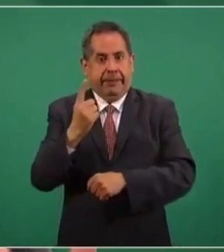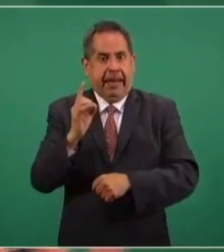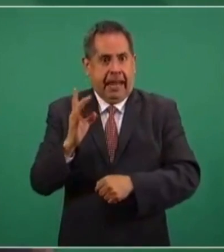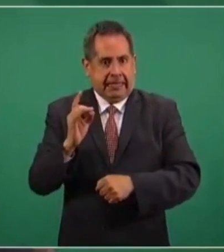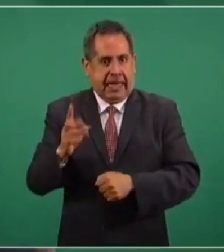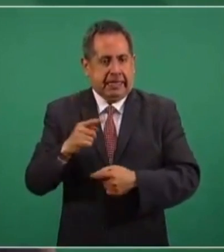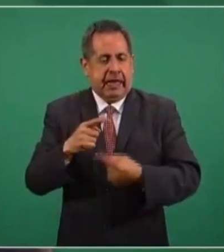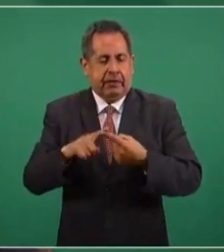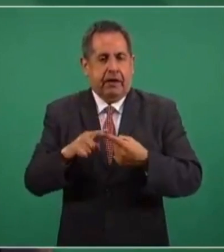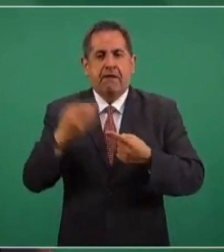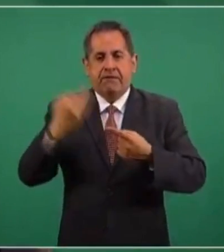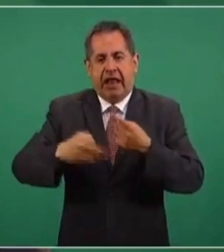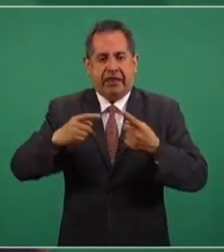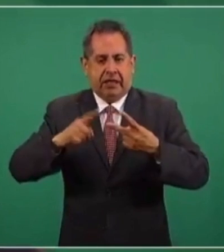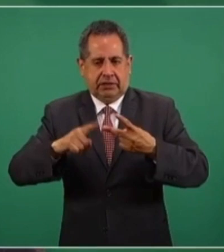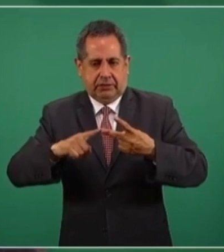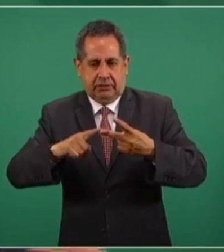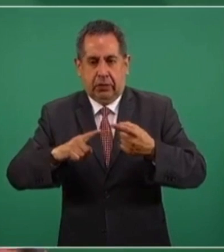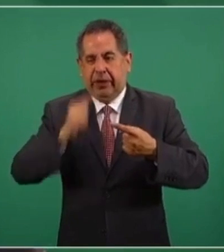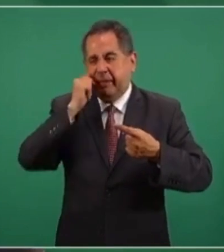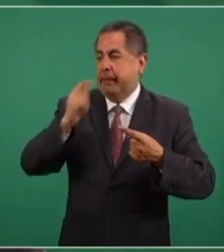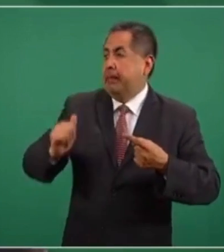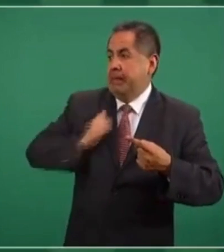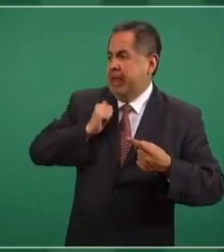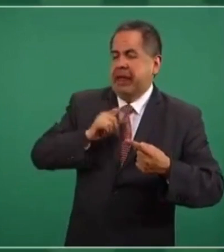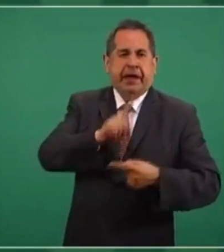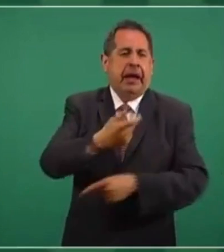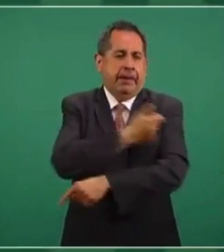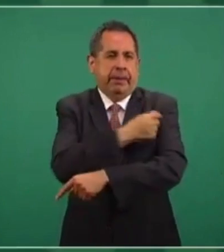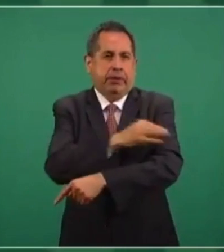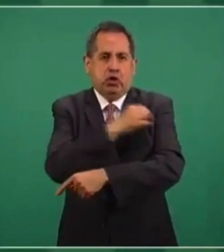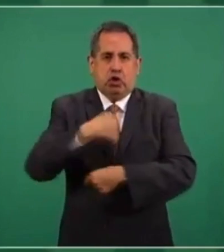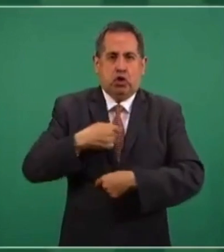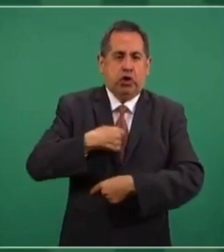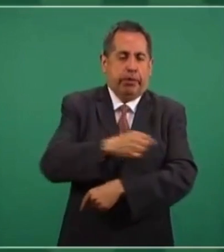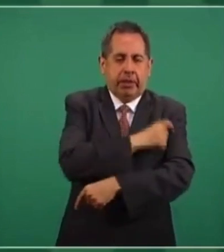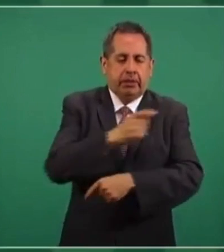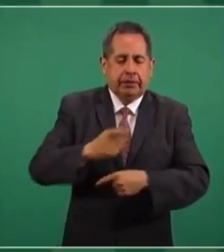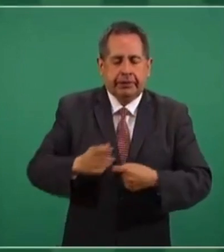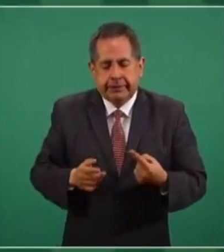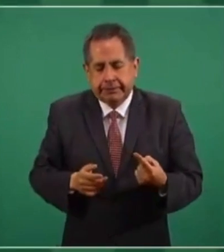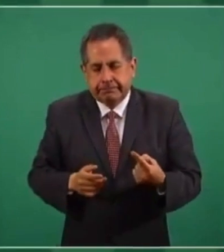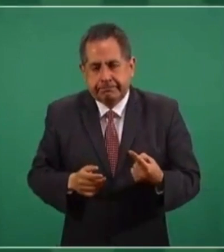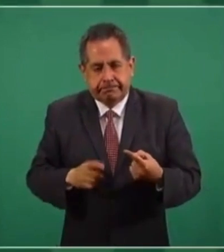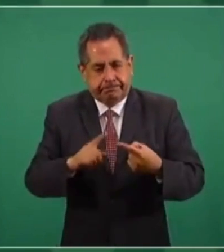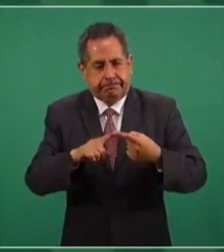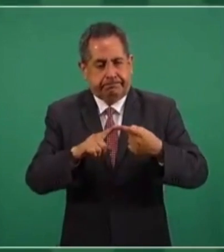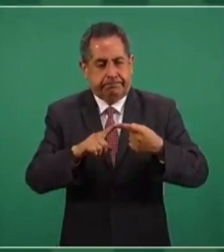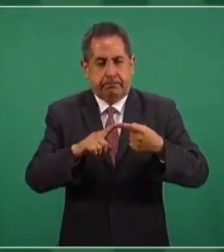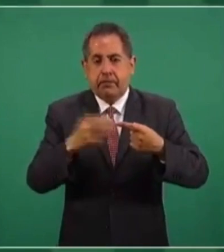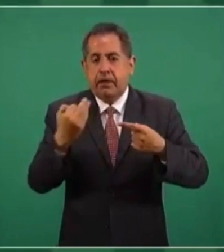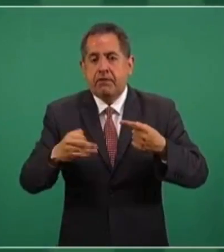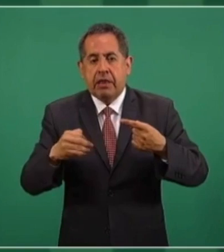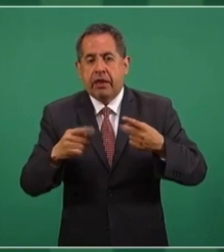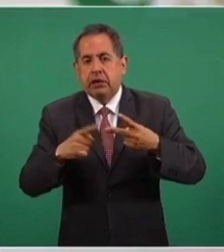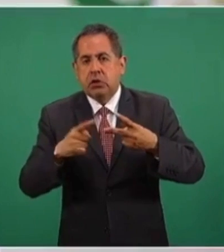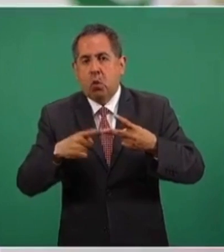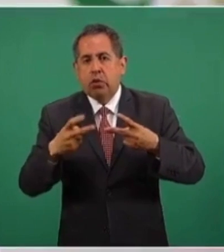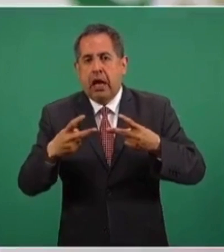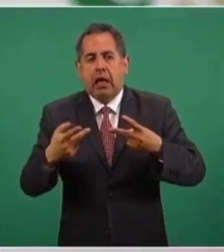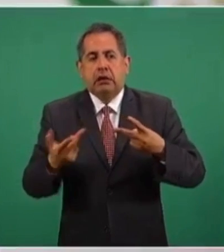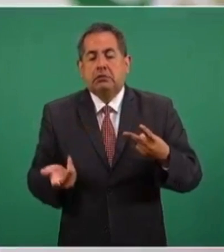no correspondía a la que ellos asumieron que tenían. Sin embargo, la mecánica de la salud pública